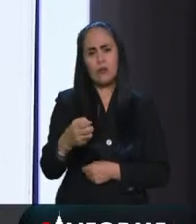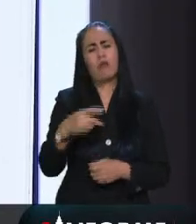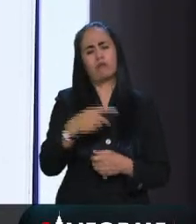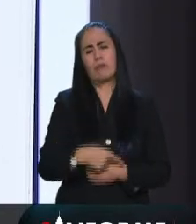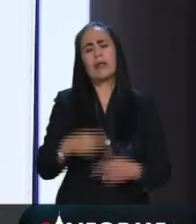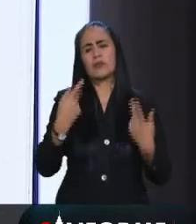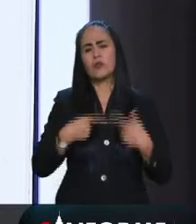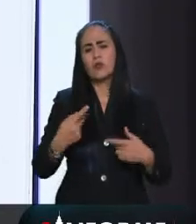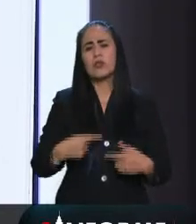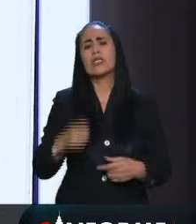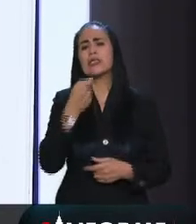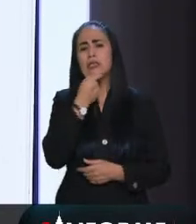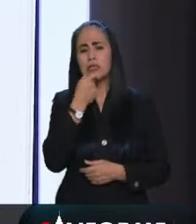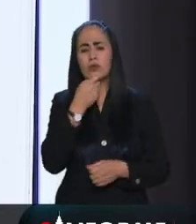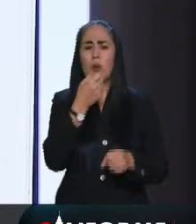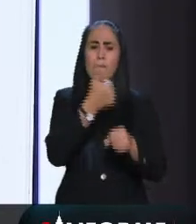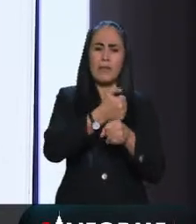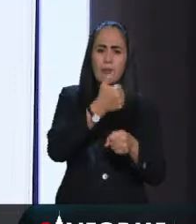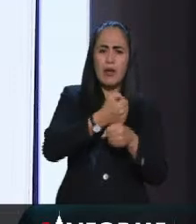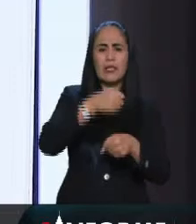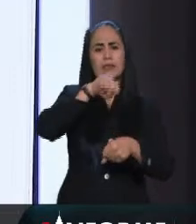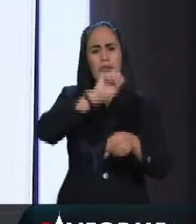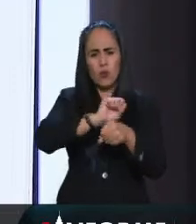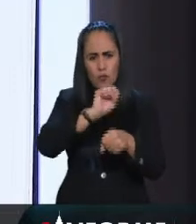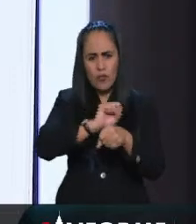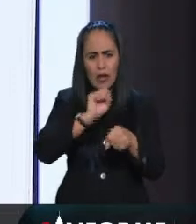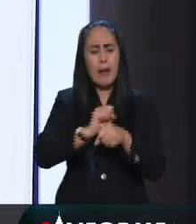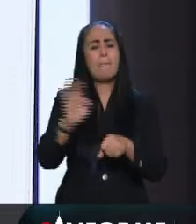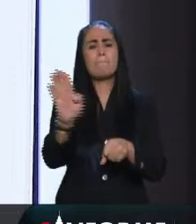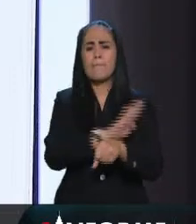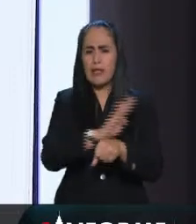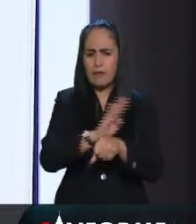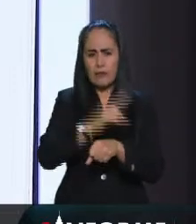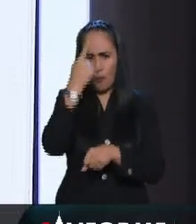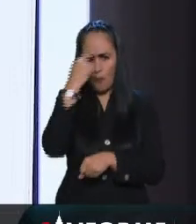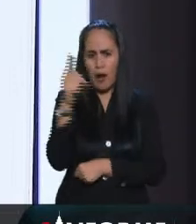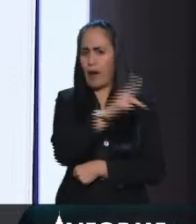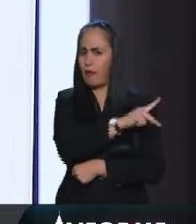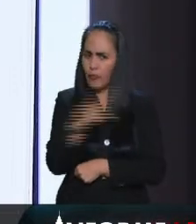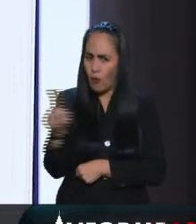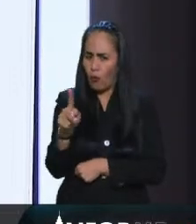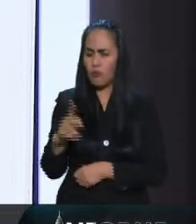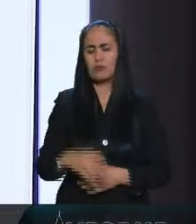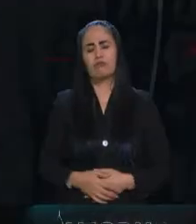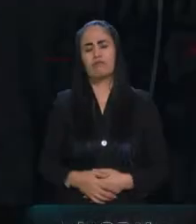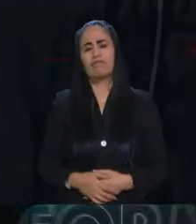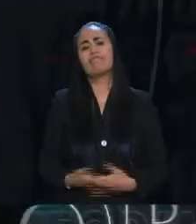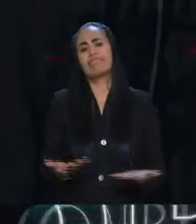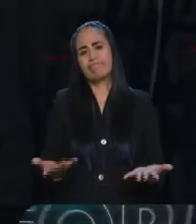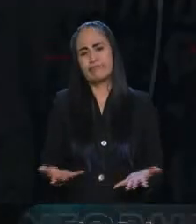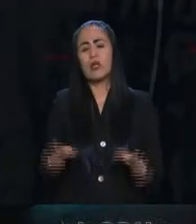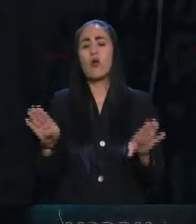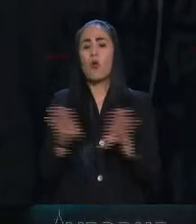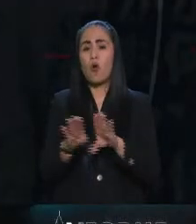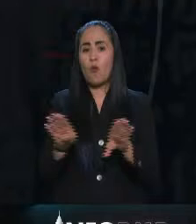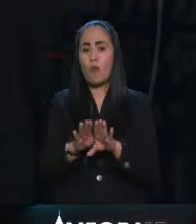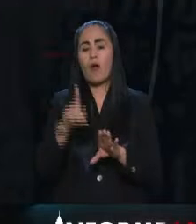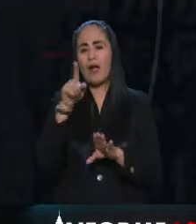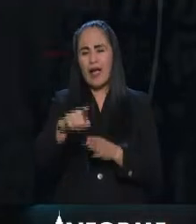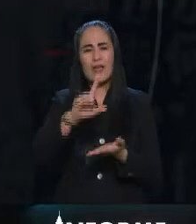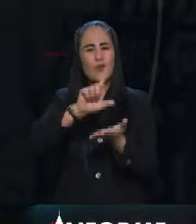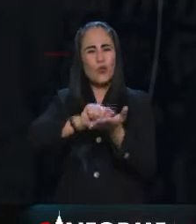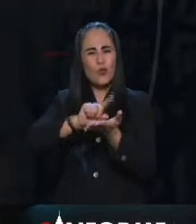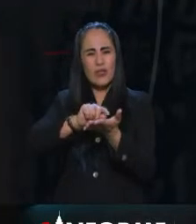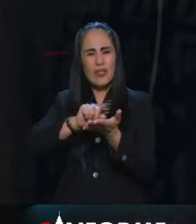y secundaria de planteles públicos de la capital y dio la bienvenida a este debate a través de un hilo en su cuenta de